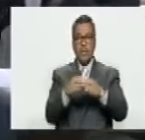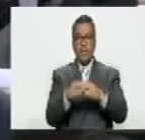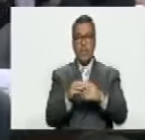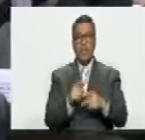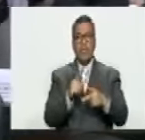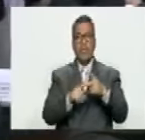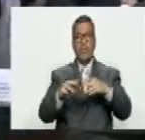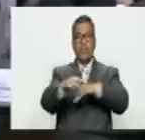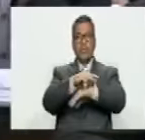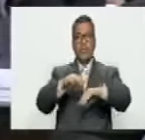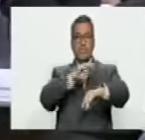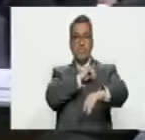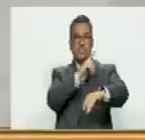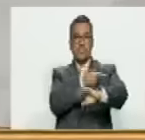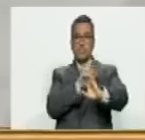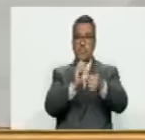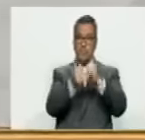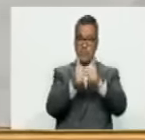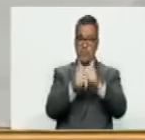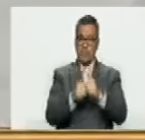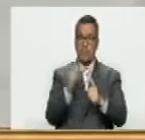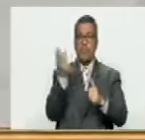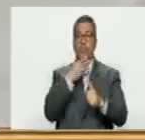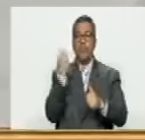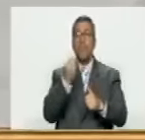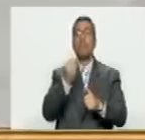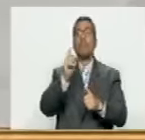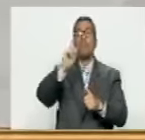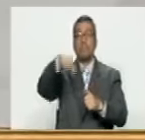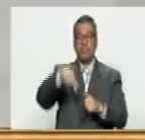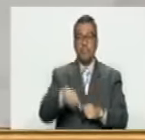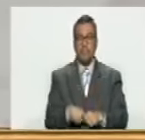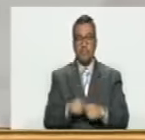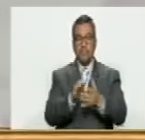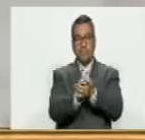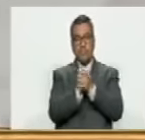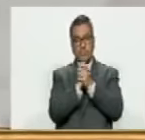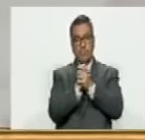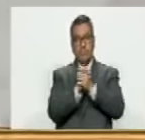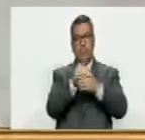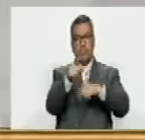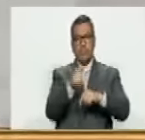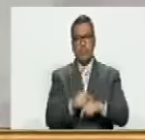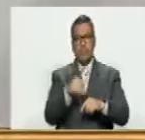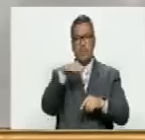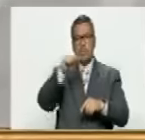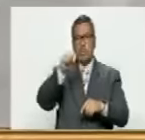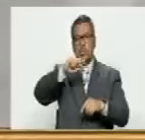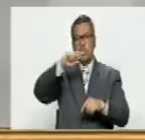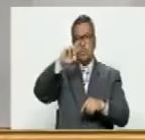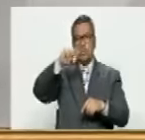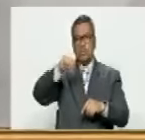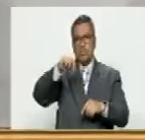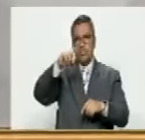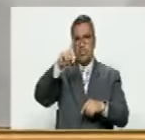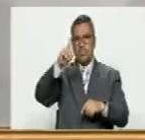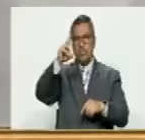cartera del Ministerio del Deporte, joven diputado también, compañero Arnaldo Sánchez.